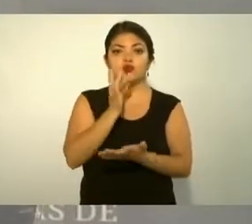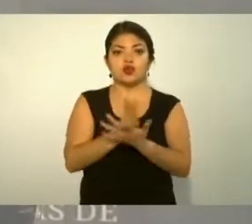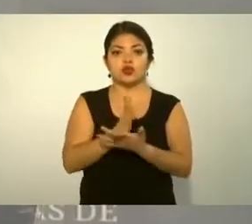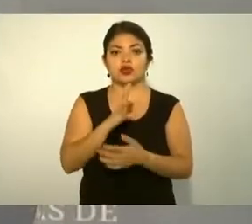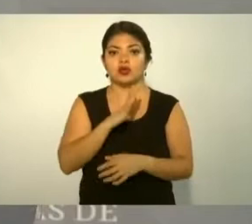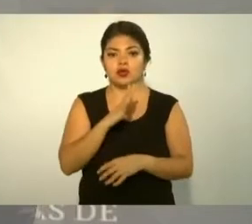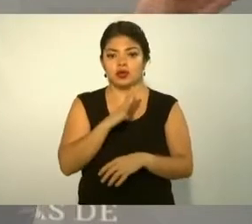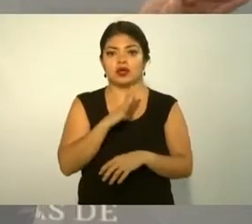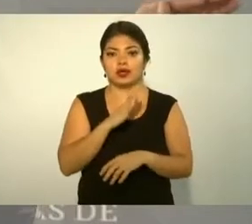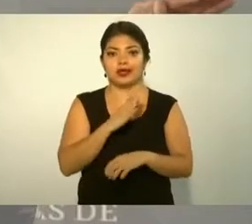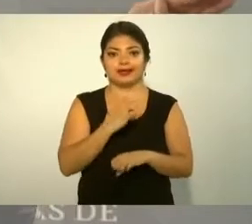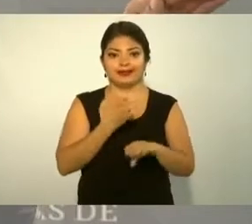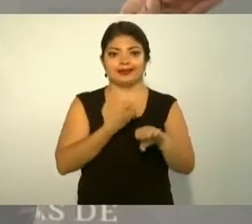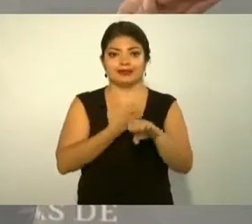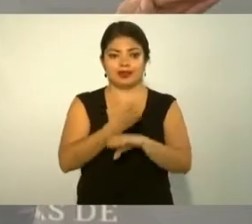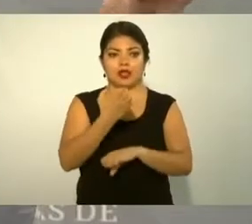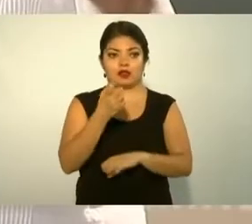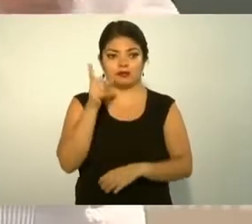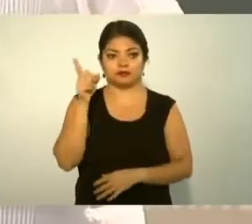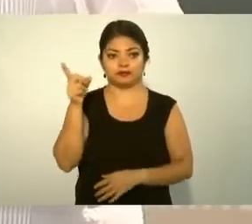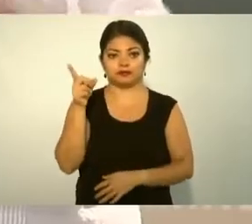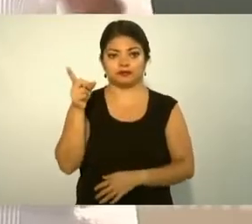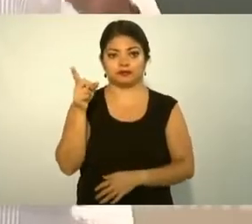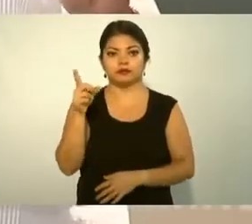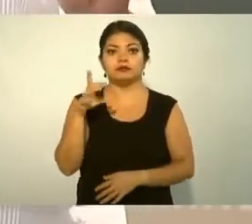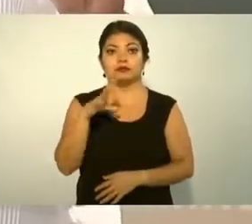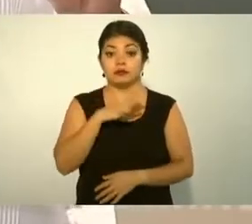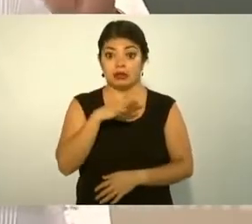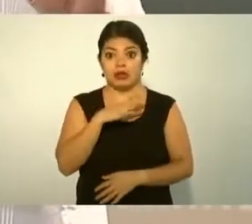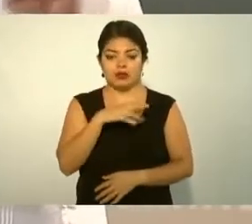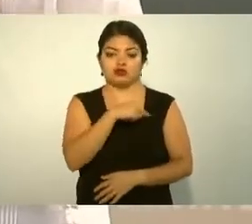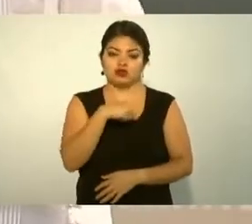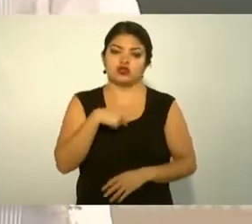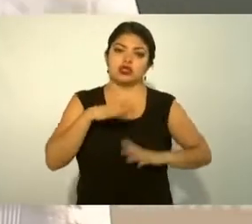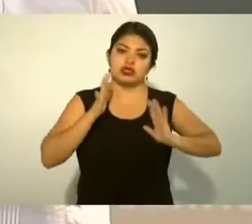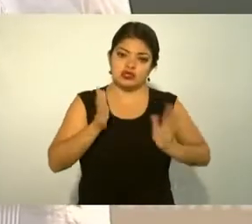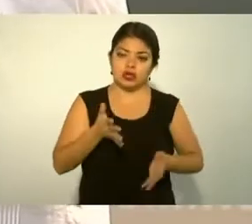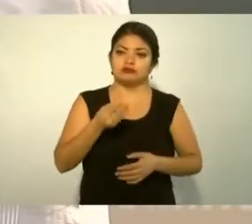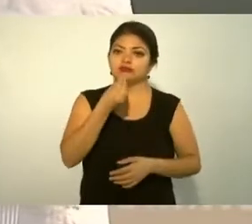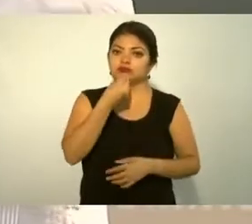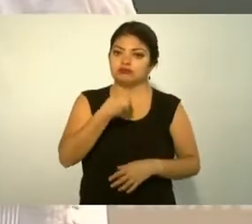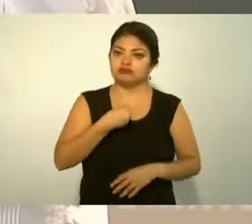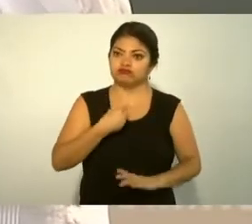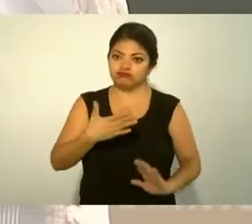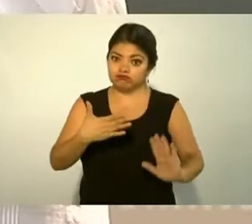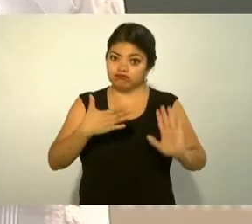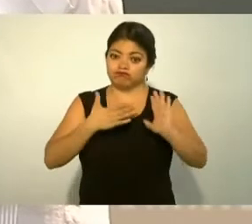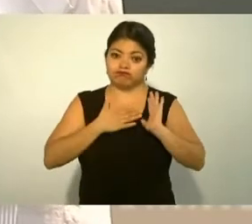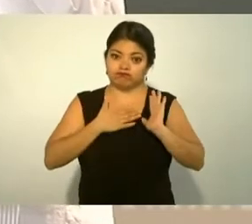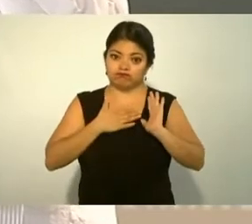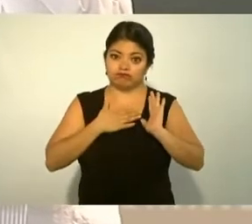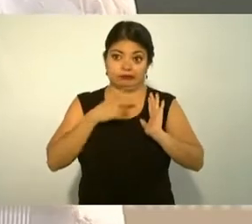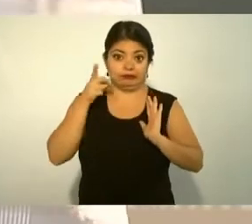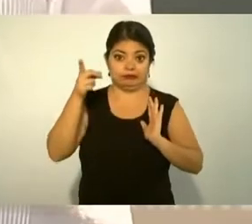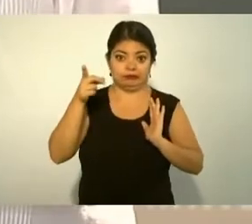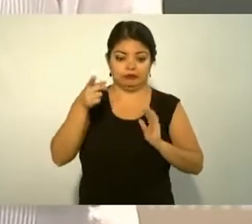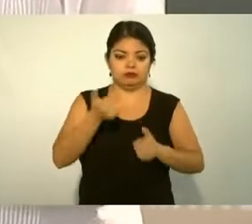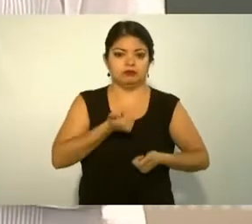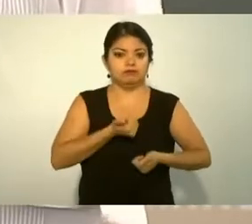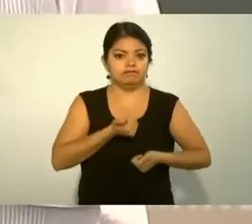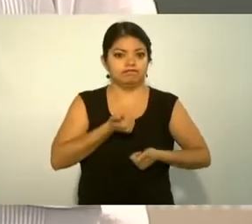se entrega tenemos el compromiso de entregar de manera